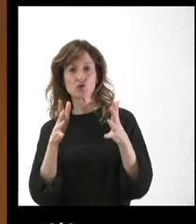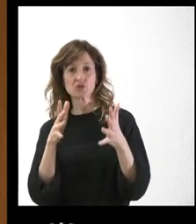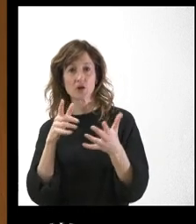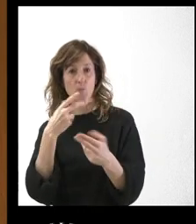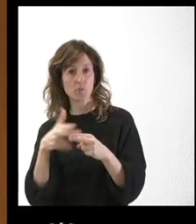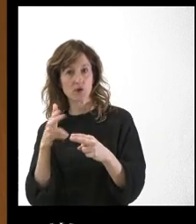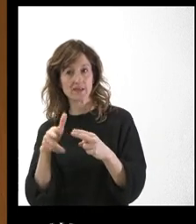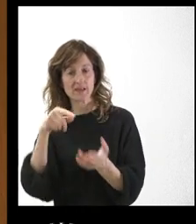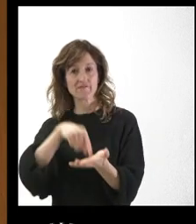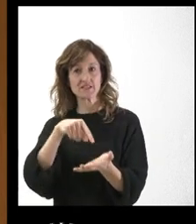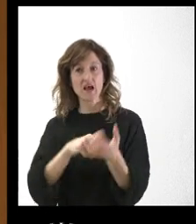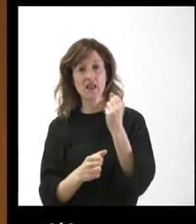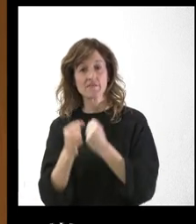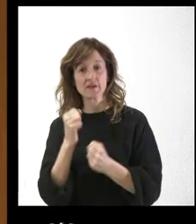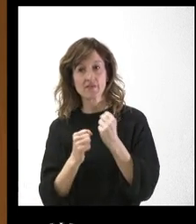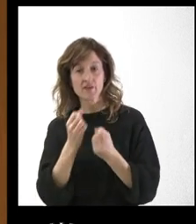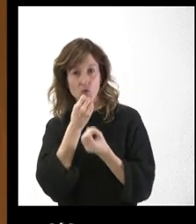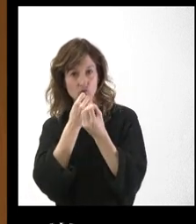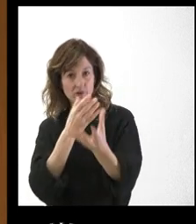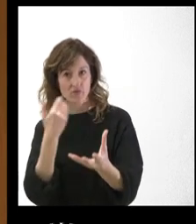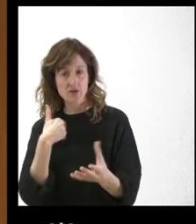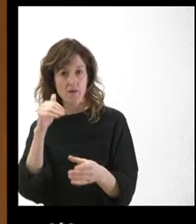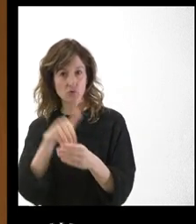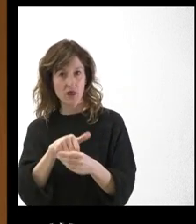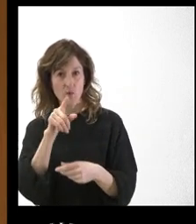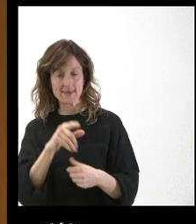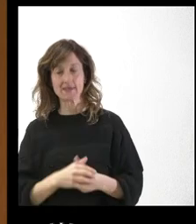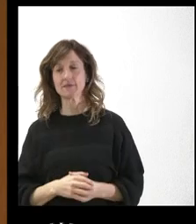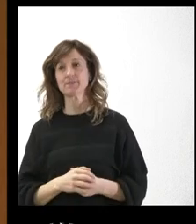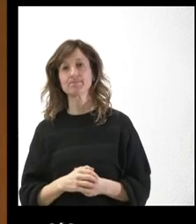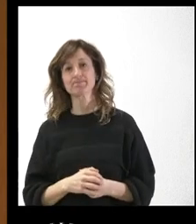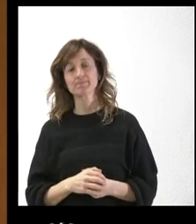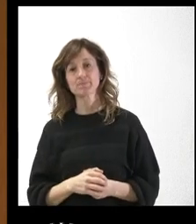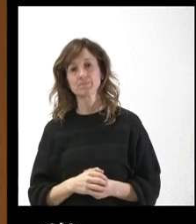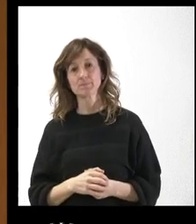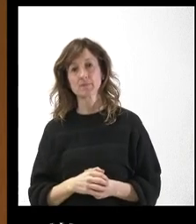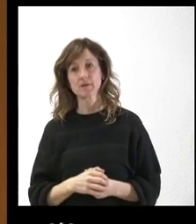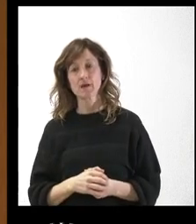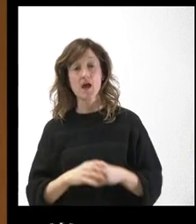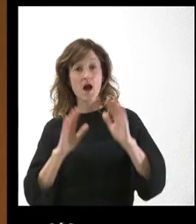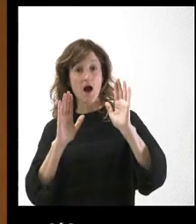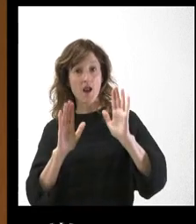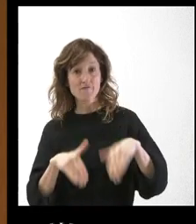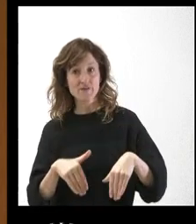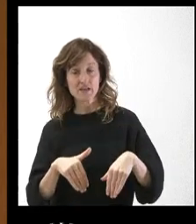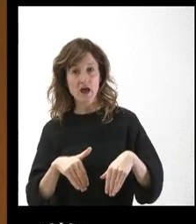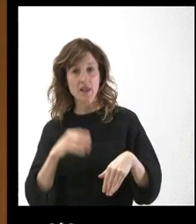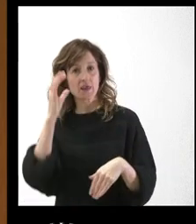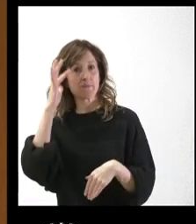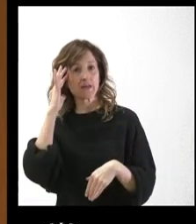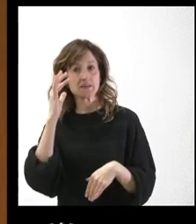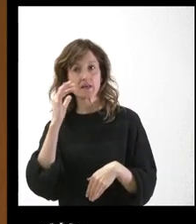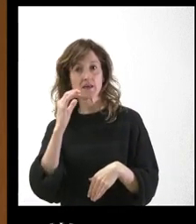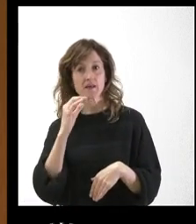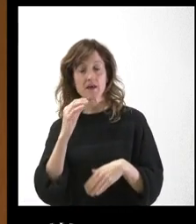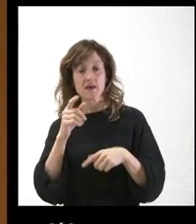Financiera lo haya transmitido así y se haya votado allí, si la cantidad finalmente retrocede y es el